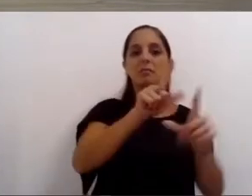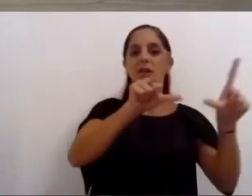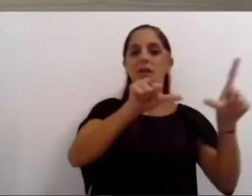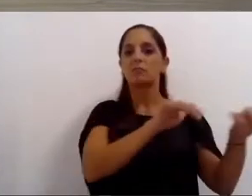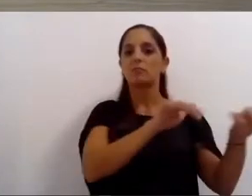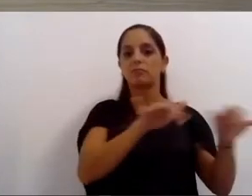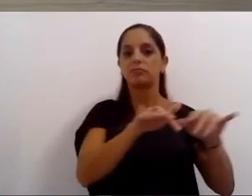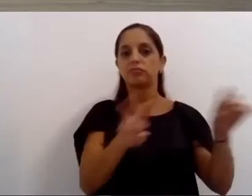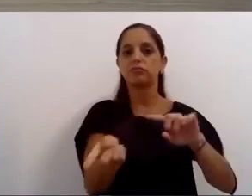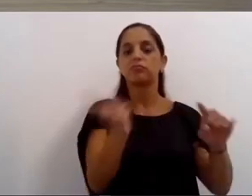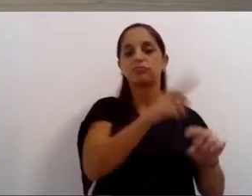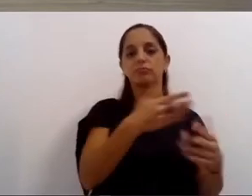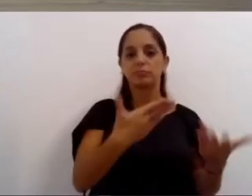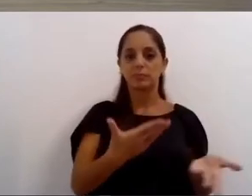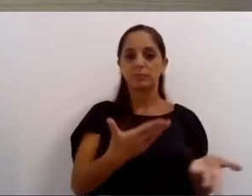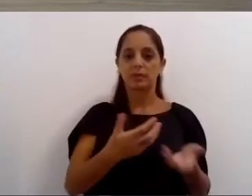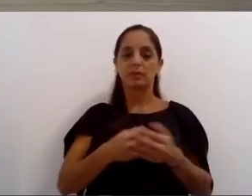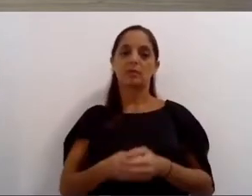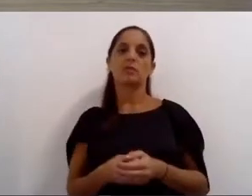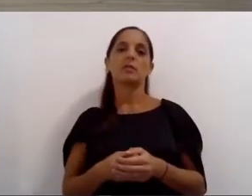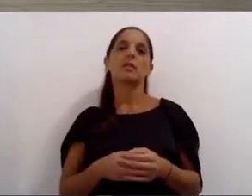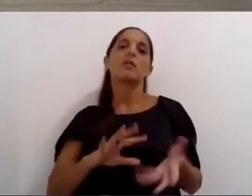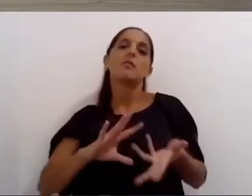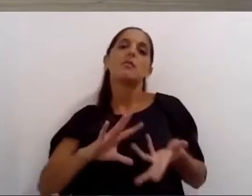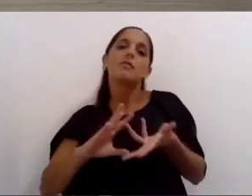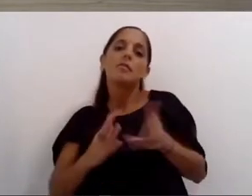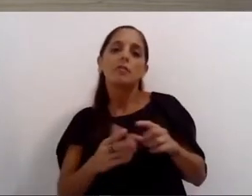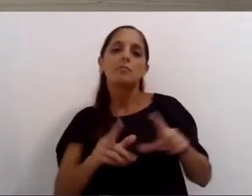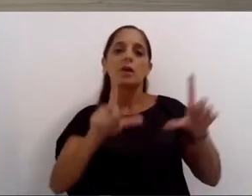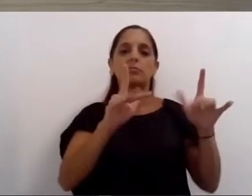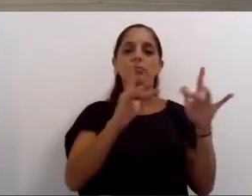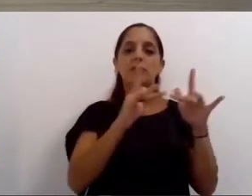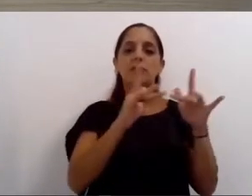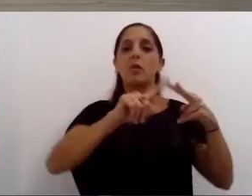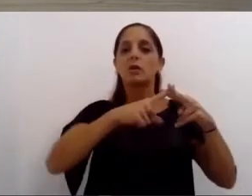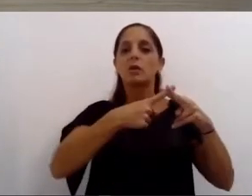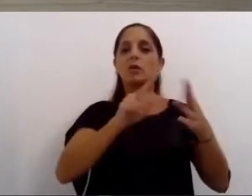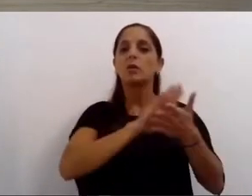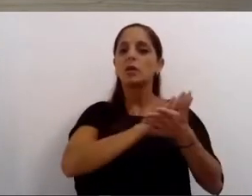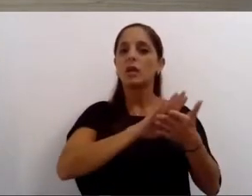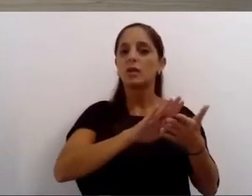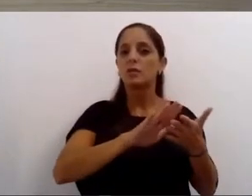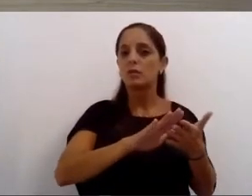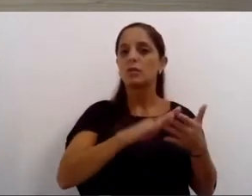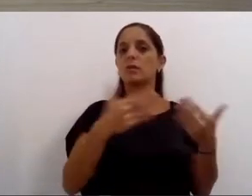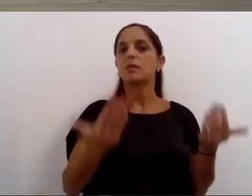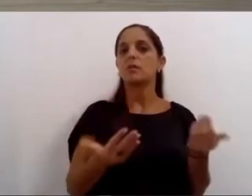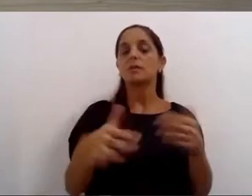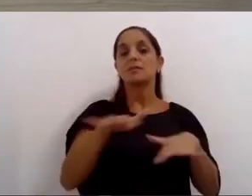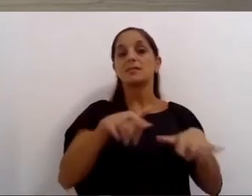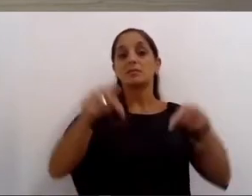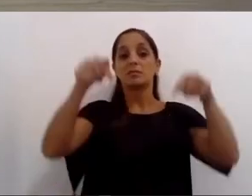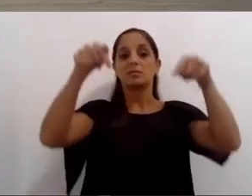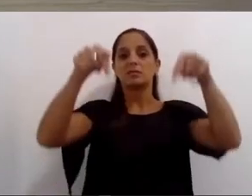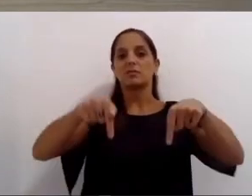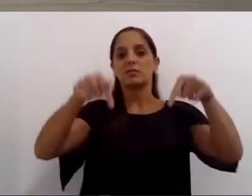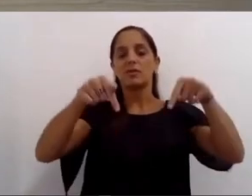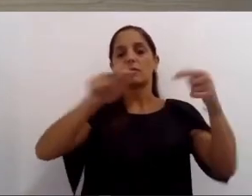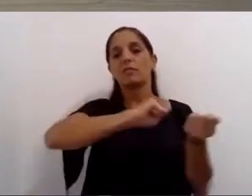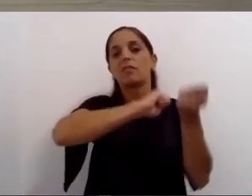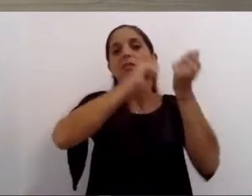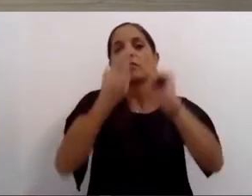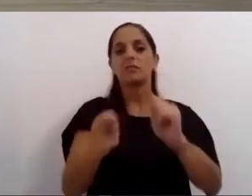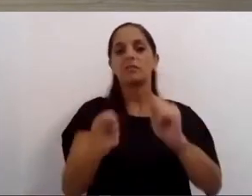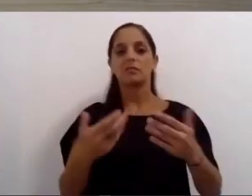que tendrán que enfrentarse a una constante búsqueda de nuevos formatos y tecnologías para adaptarse a la realidad de los mercados en la pospandemia